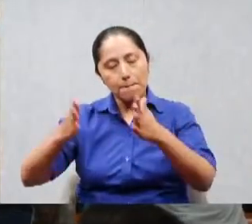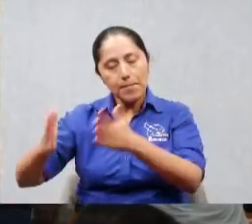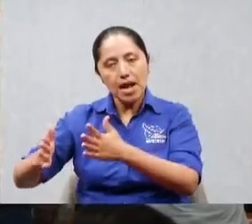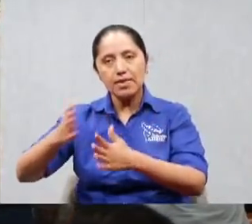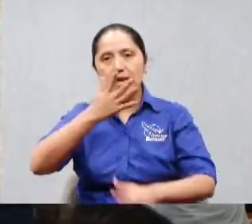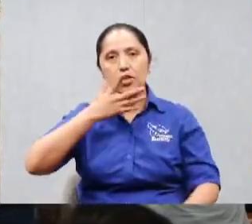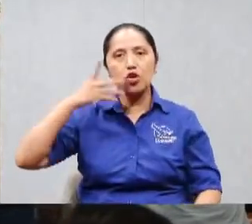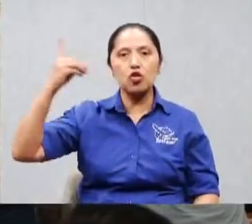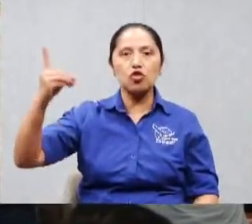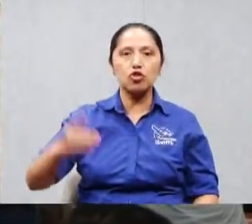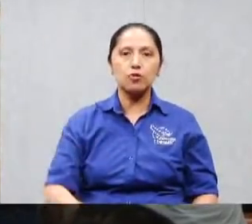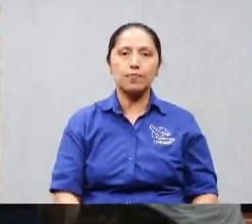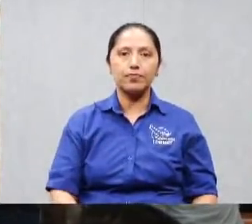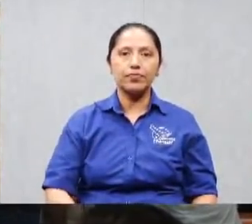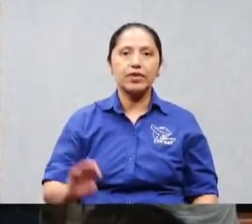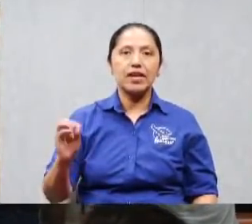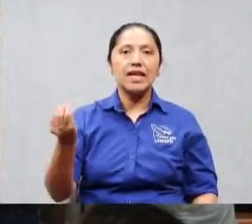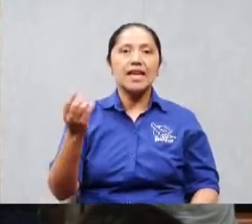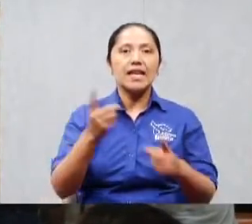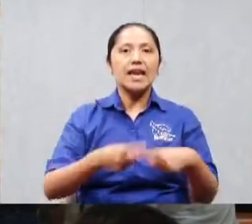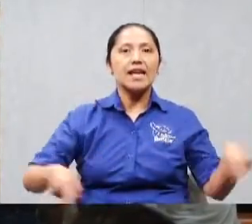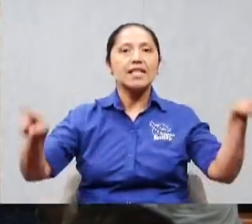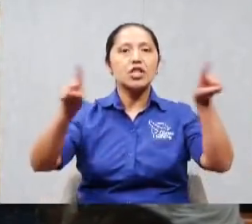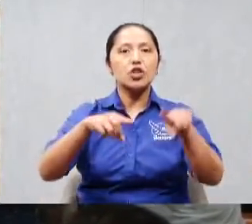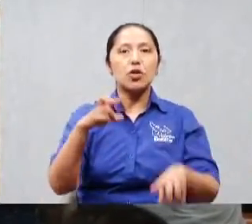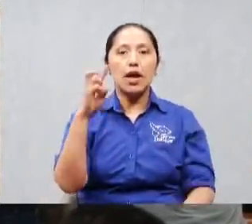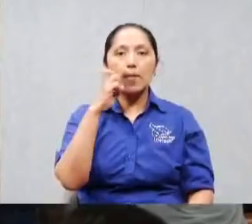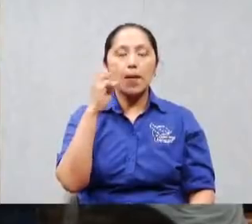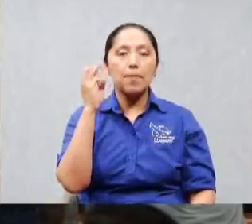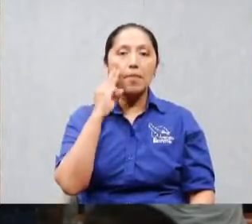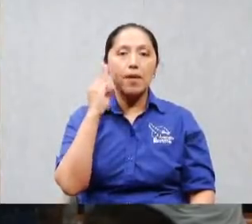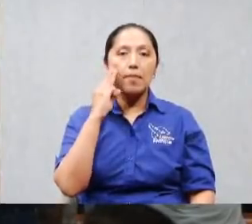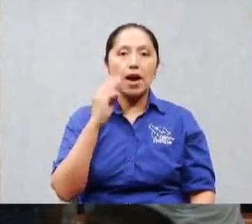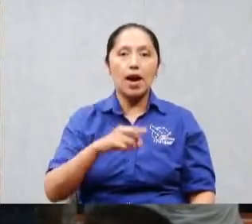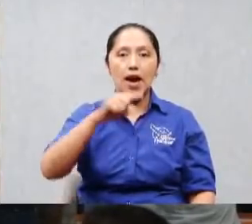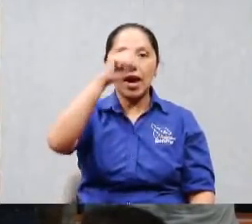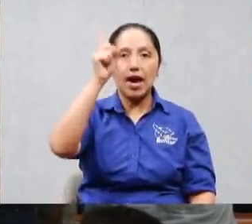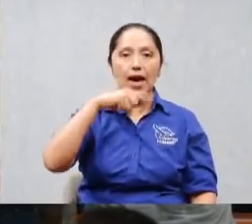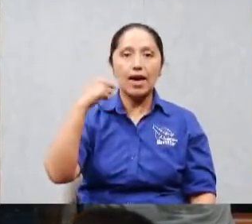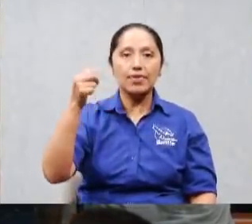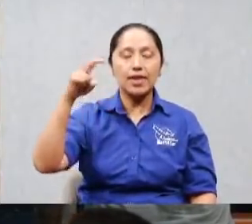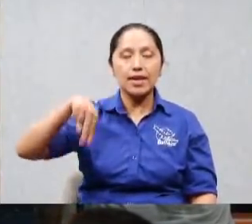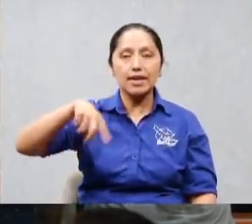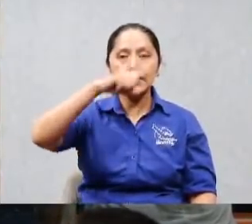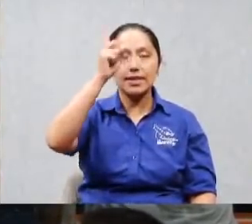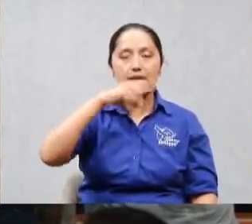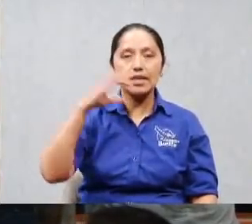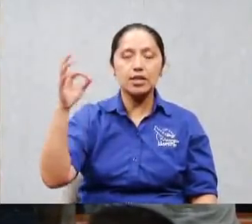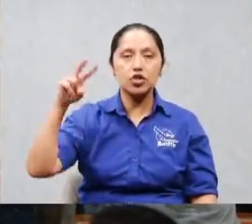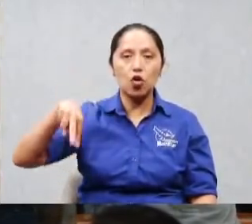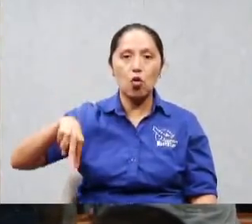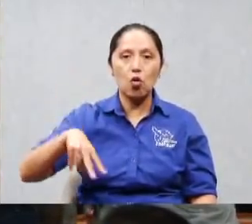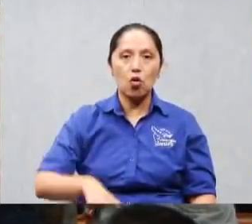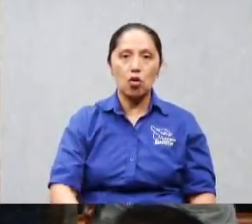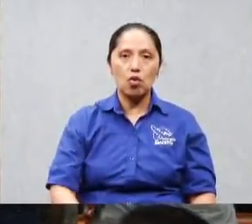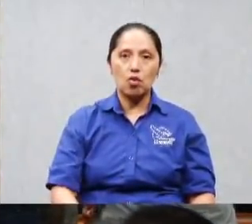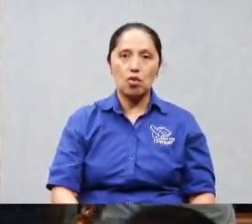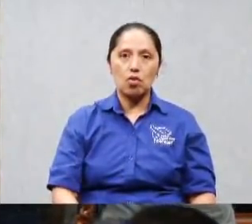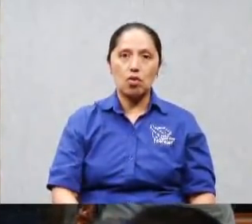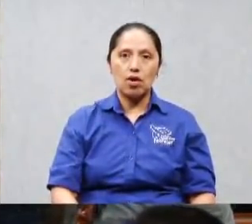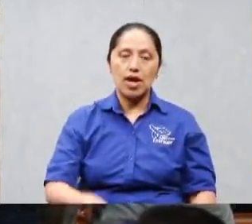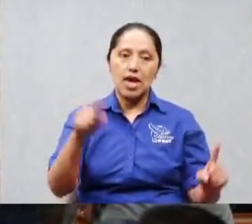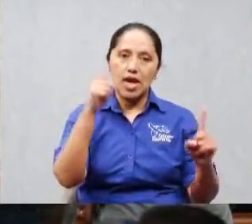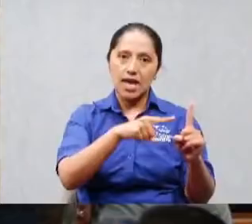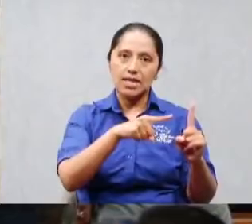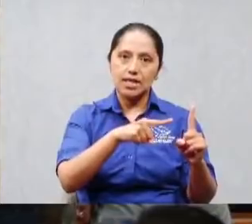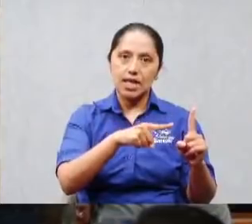a los papás de de Sansón su hijo les pidió que le pidieran a una de las hijas de los filisteos y le dijeron